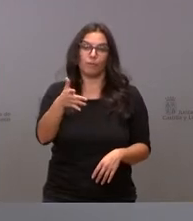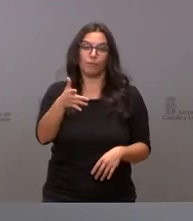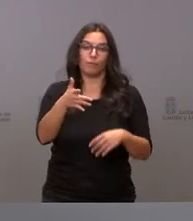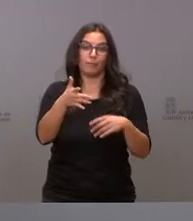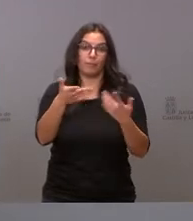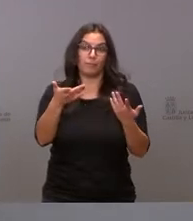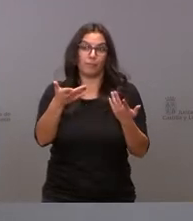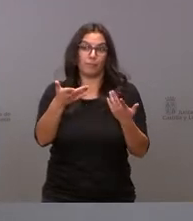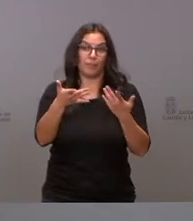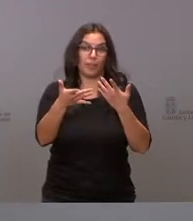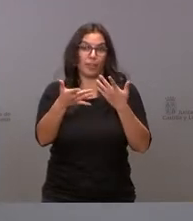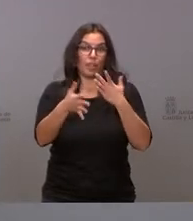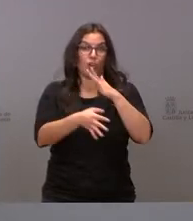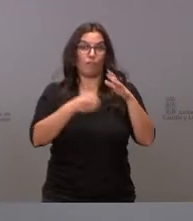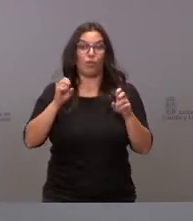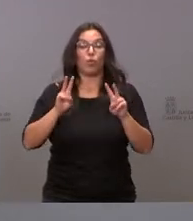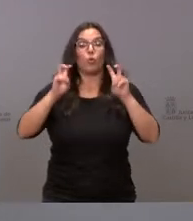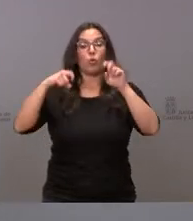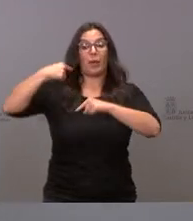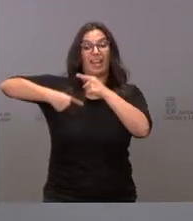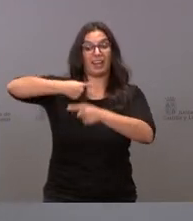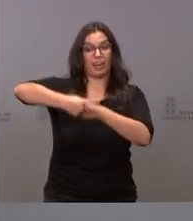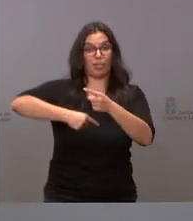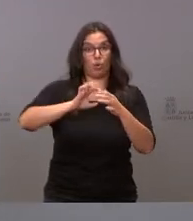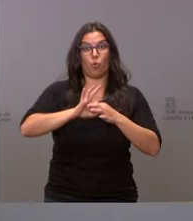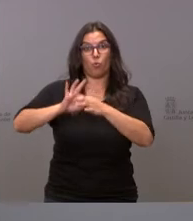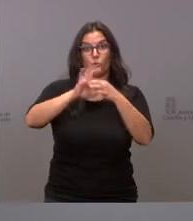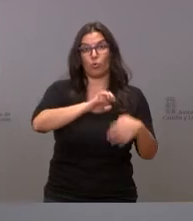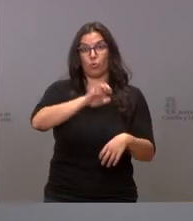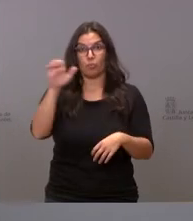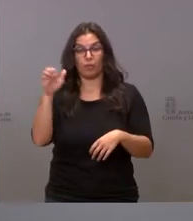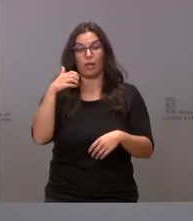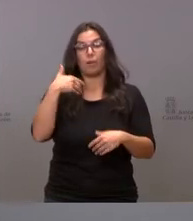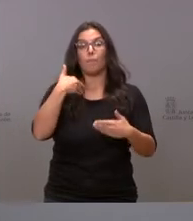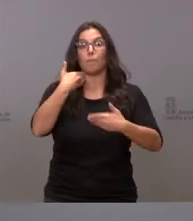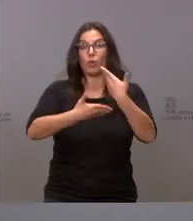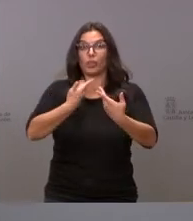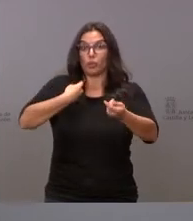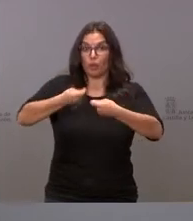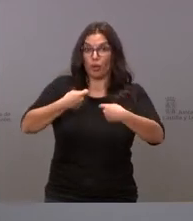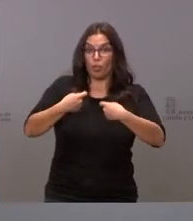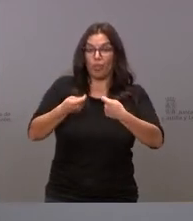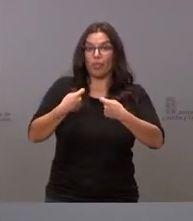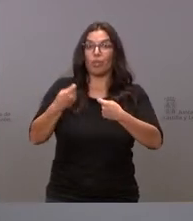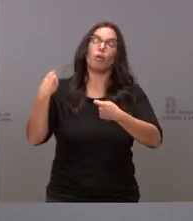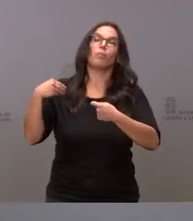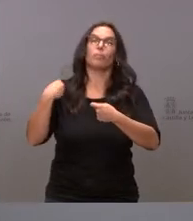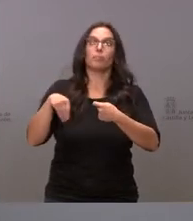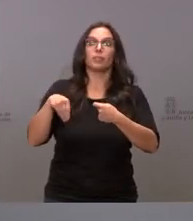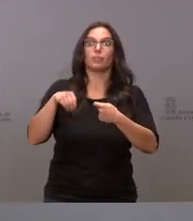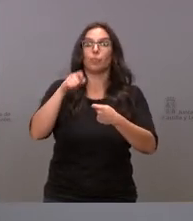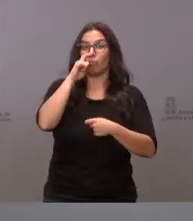unos fondos de la nueva generación de la Unión Europea que se han planteado en el proceso de negociación del marco financiero plurianual